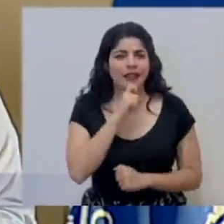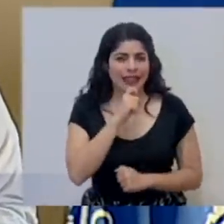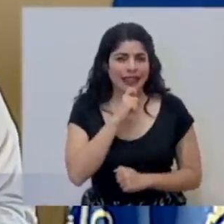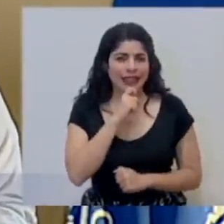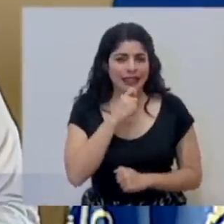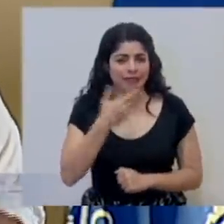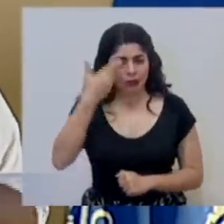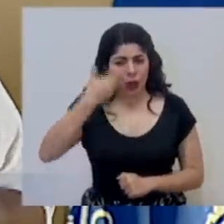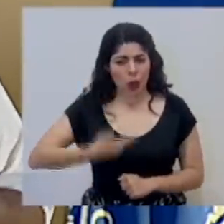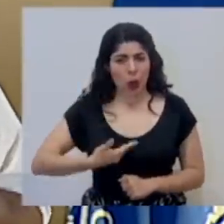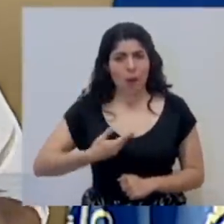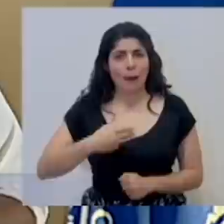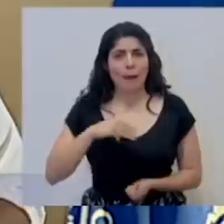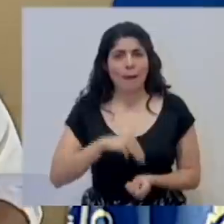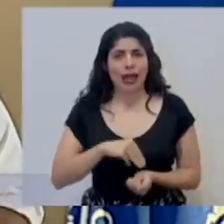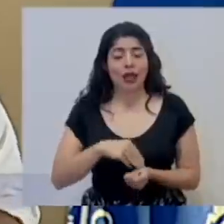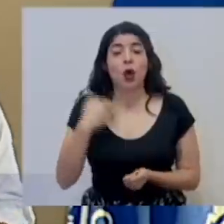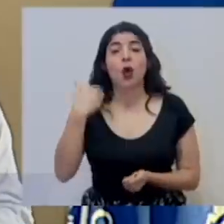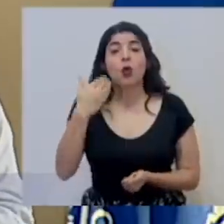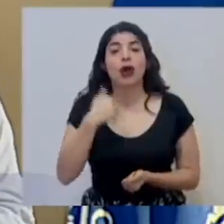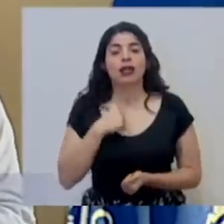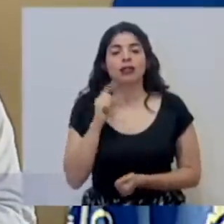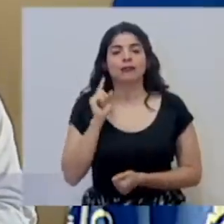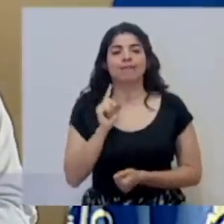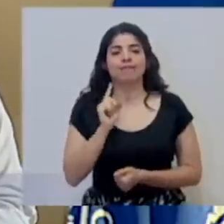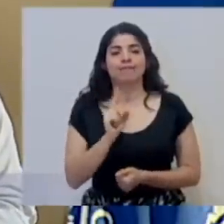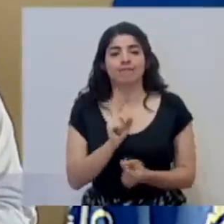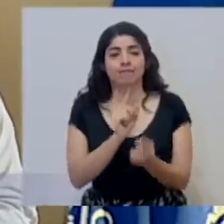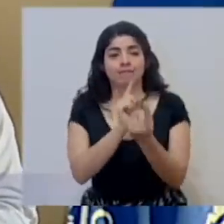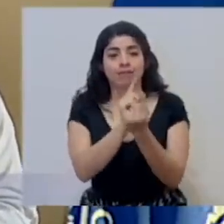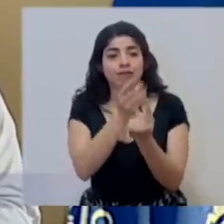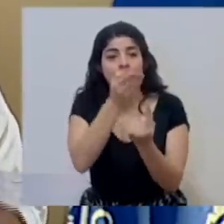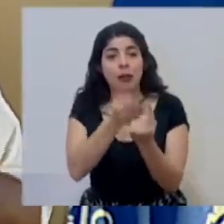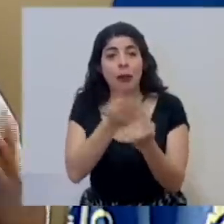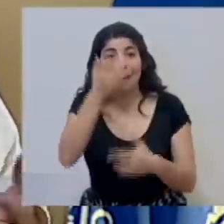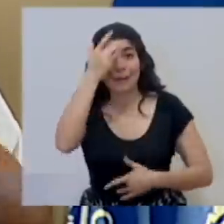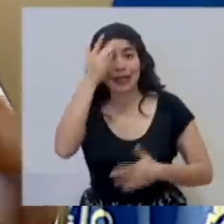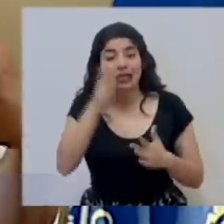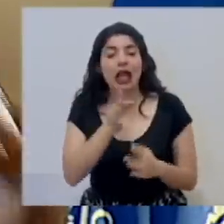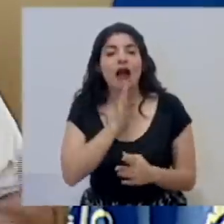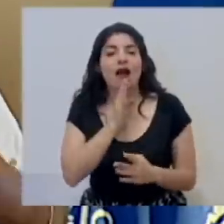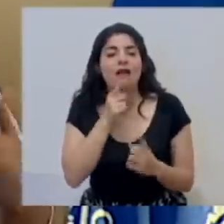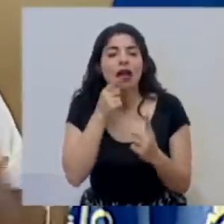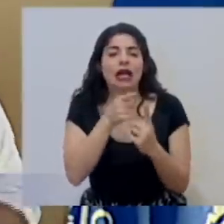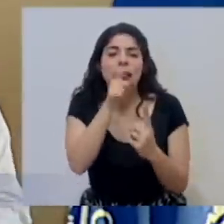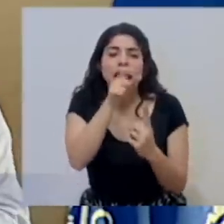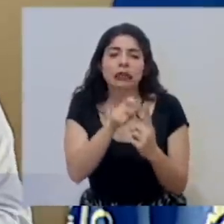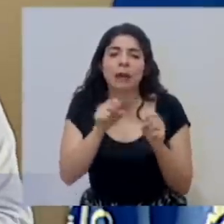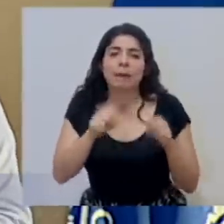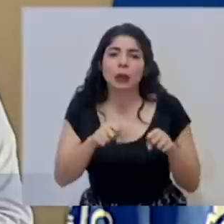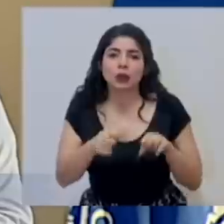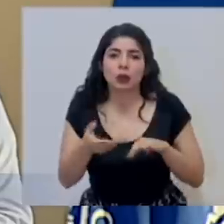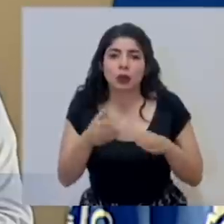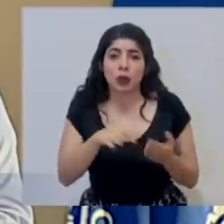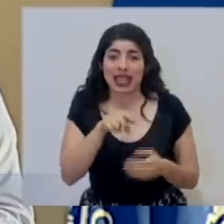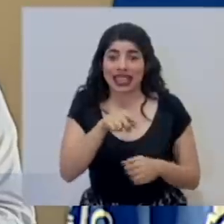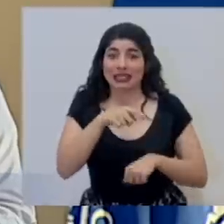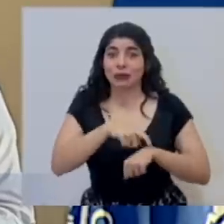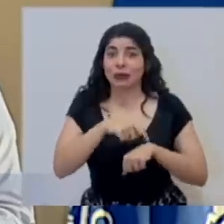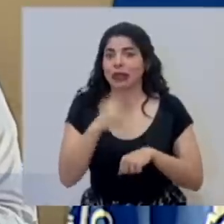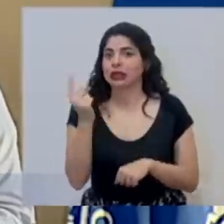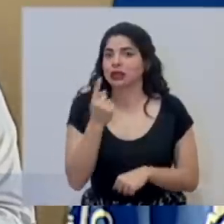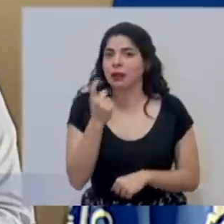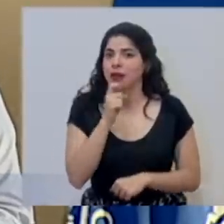difíciles como médico es cuando uno tiene que hablarle un paciente respecto a la muerte o a las posibilidades de fallecer.